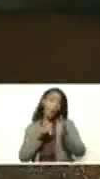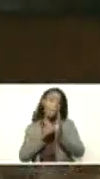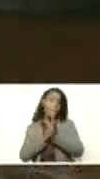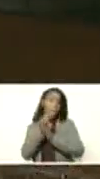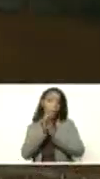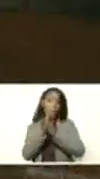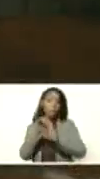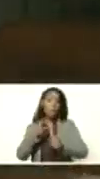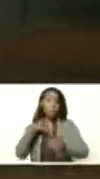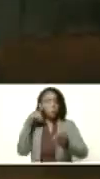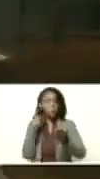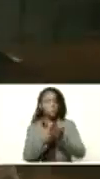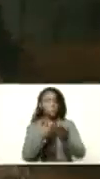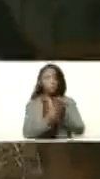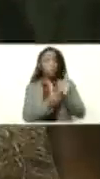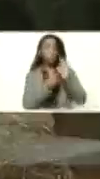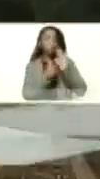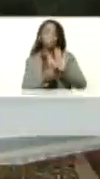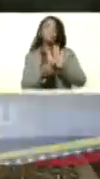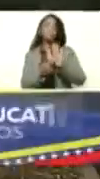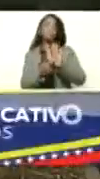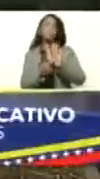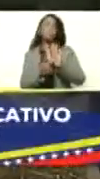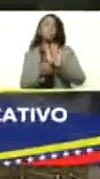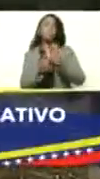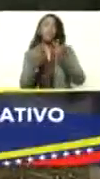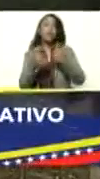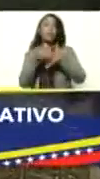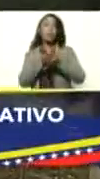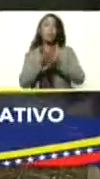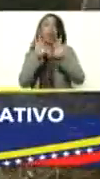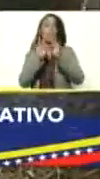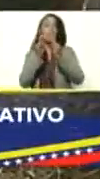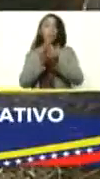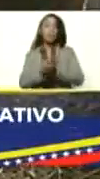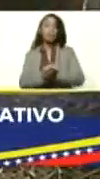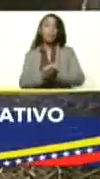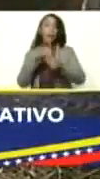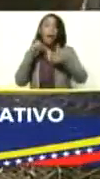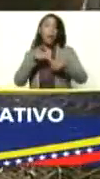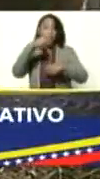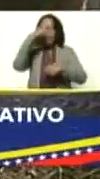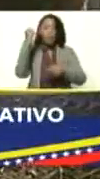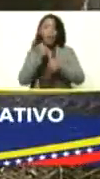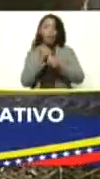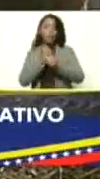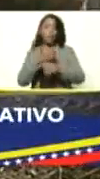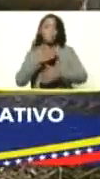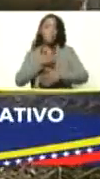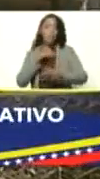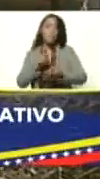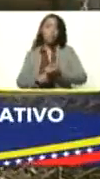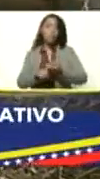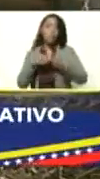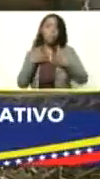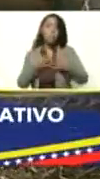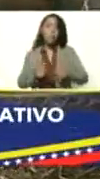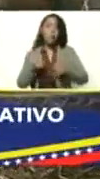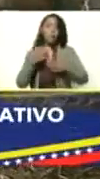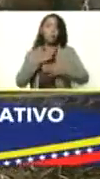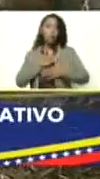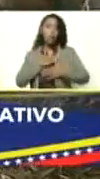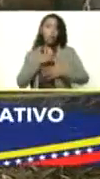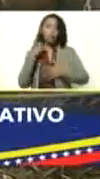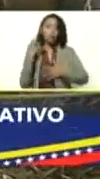podemos demostrarle que está incluida la familia acá trabajamos mi esposo mi hija y mi persona